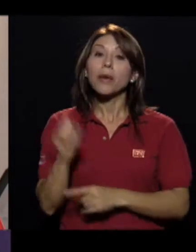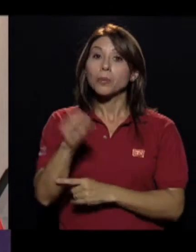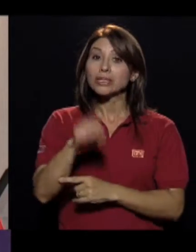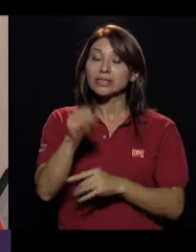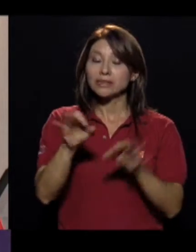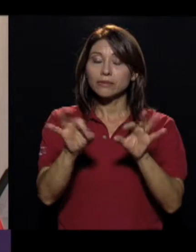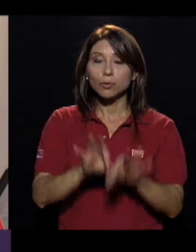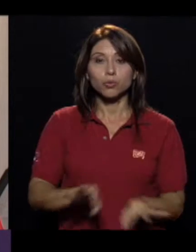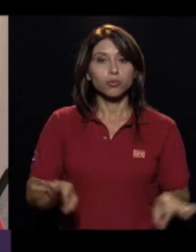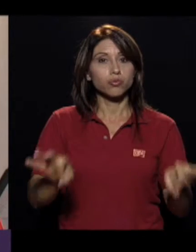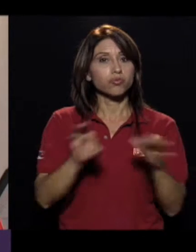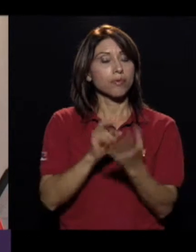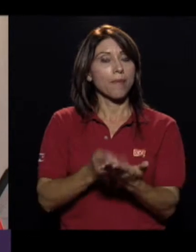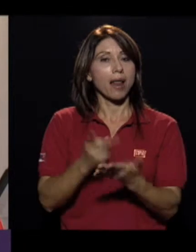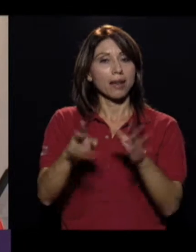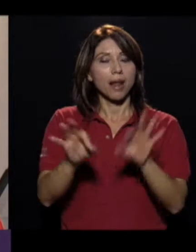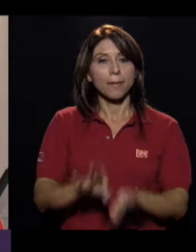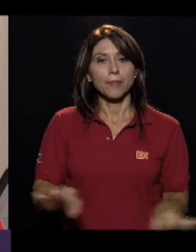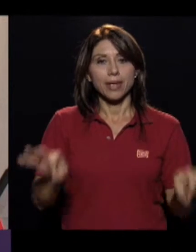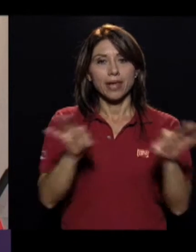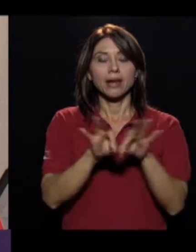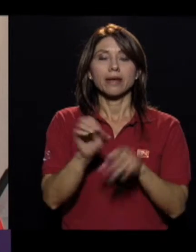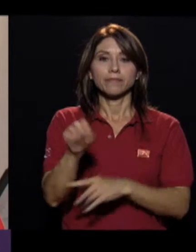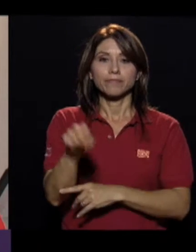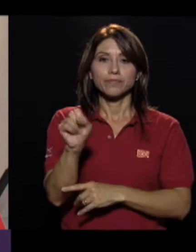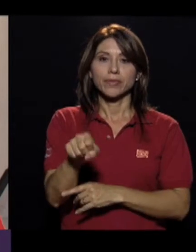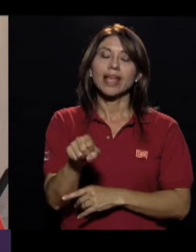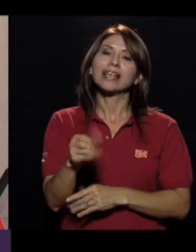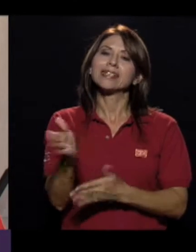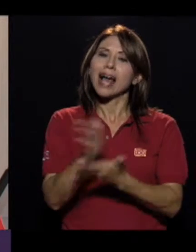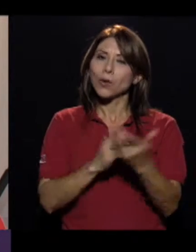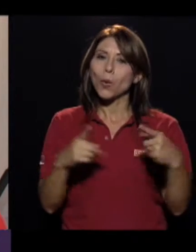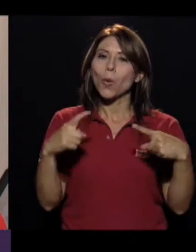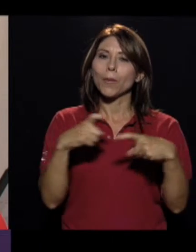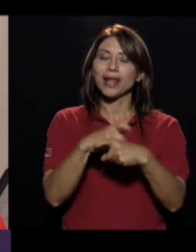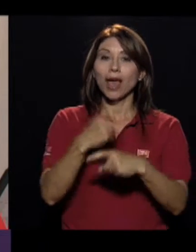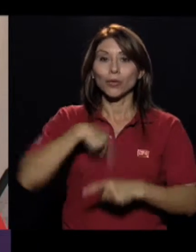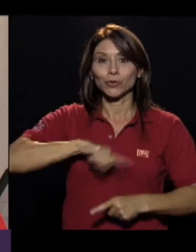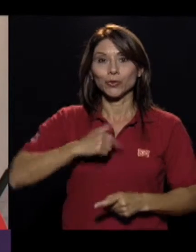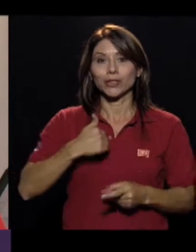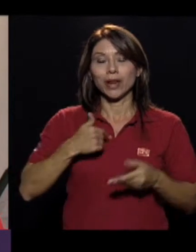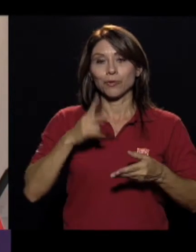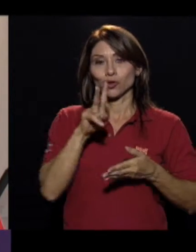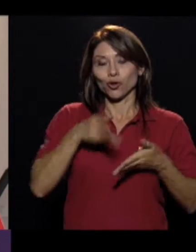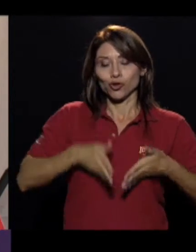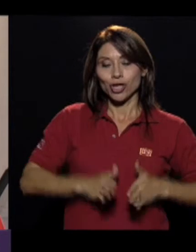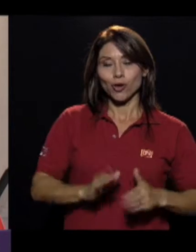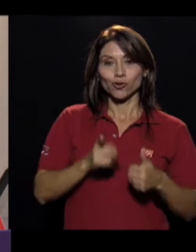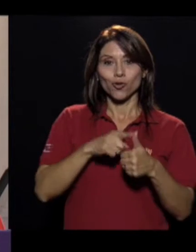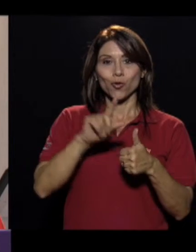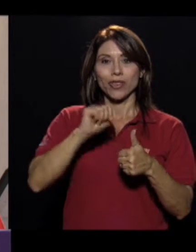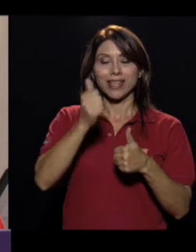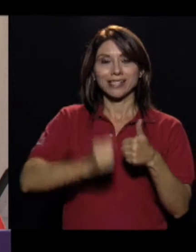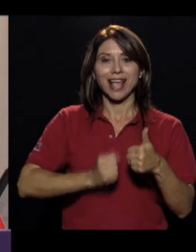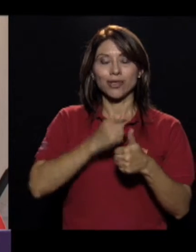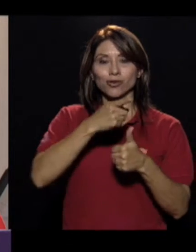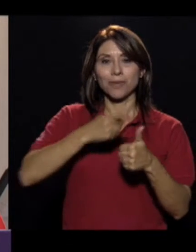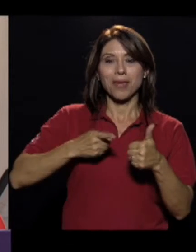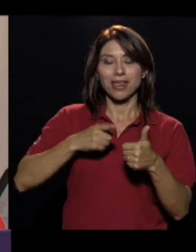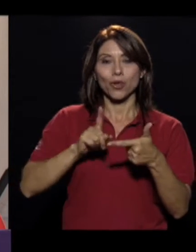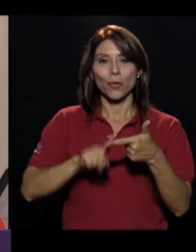vale la pena, es complicado, tenemos dos hijos, uno de 10 años y medio y otro de 3 años y medio